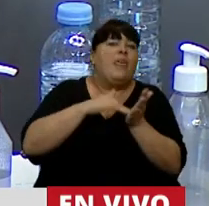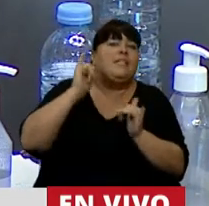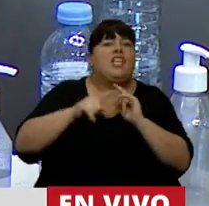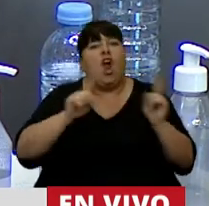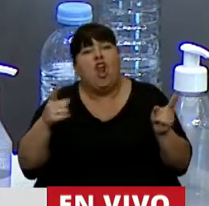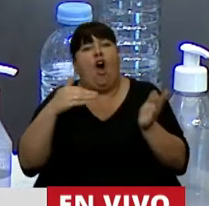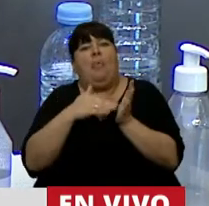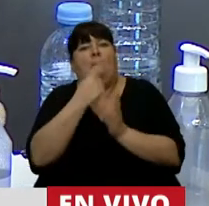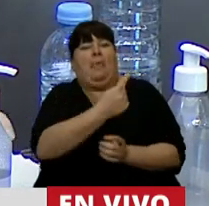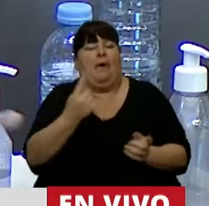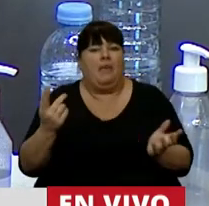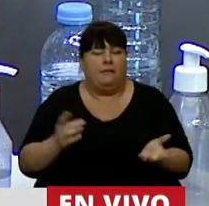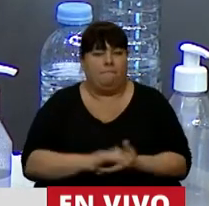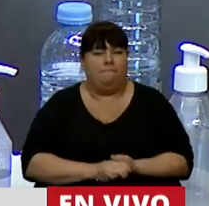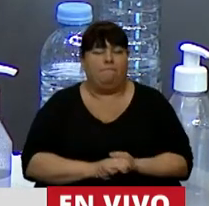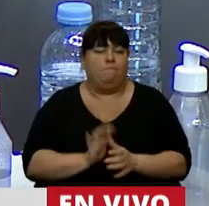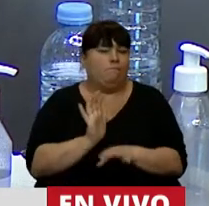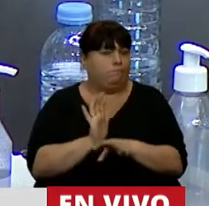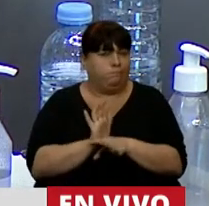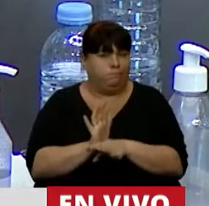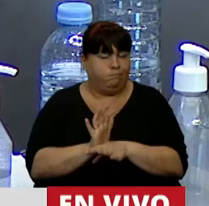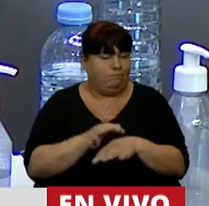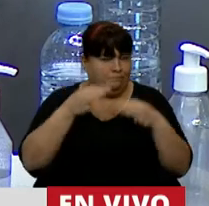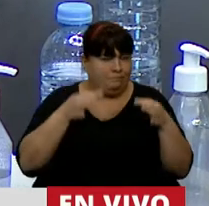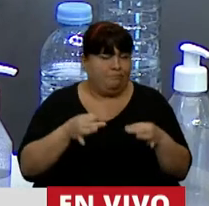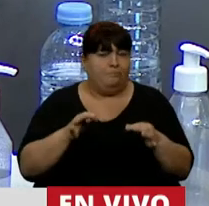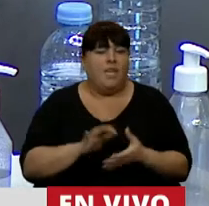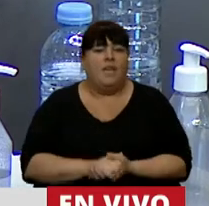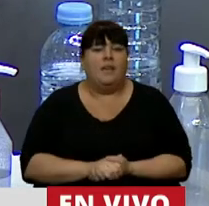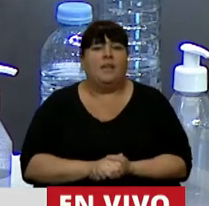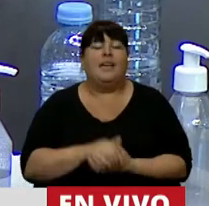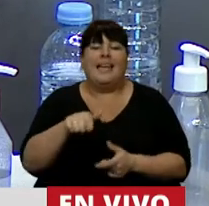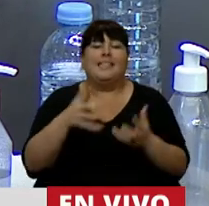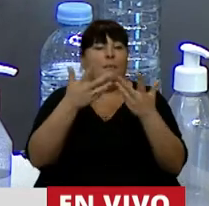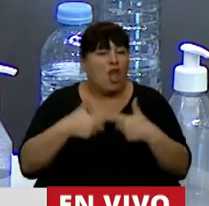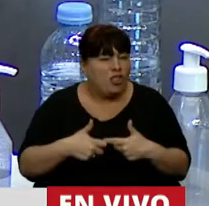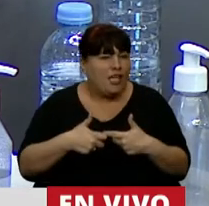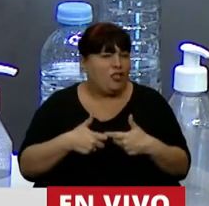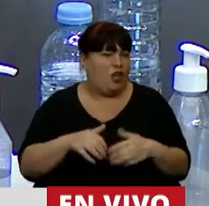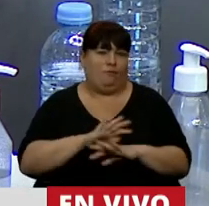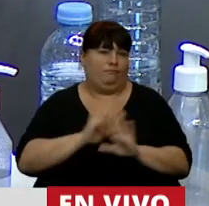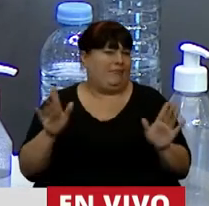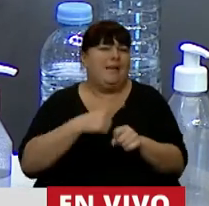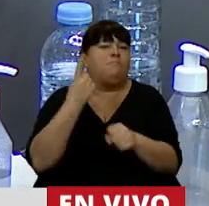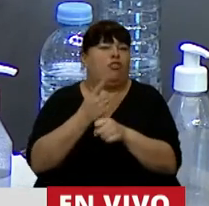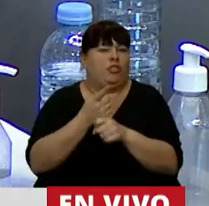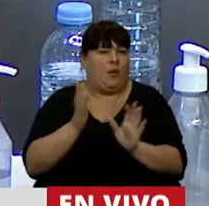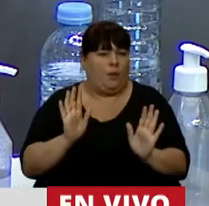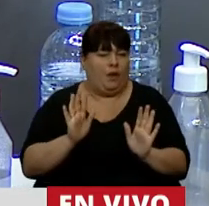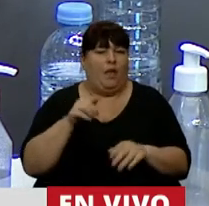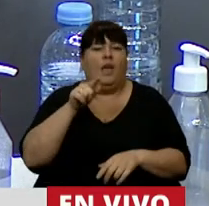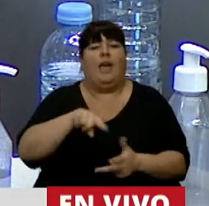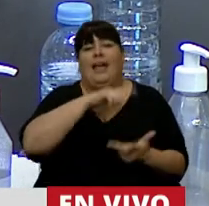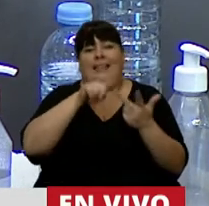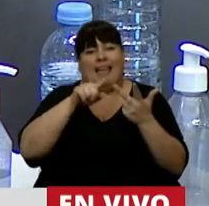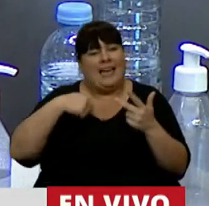subordinado y condicionado. Es decir, en definitiva, Presidente, este proyecto de ninguna manera es viable. La